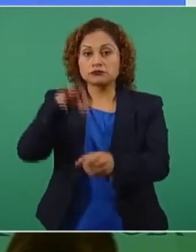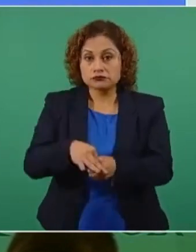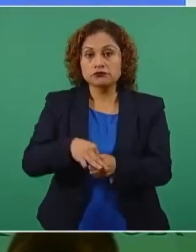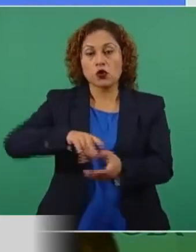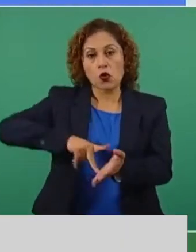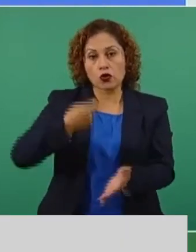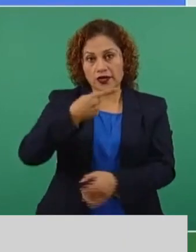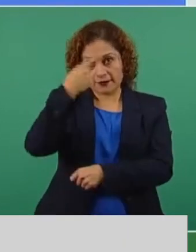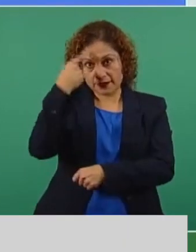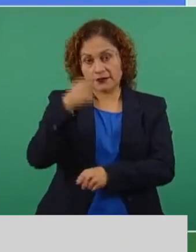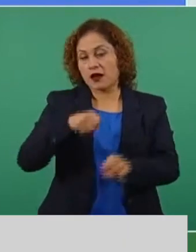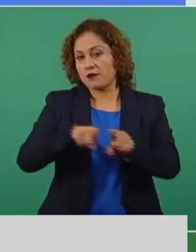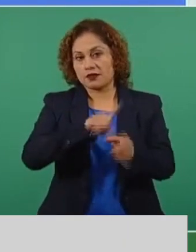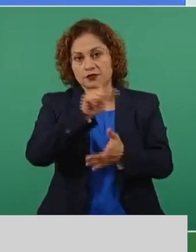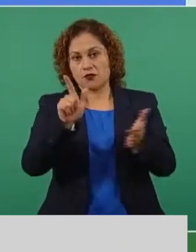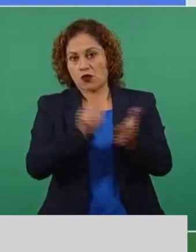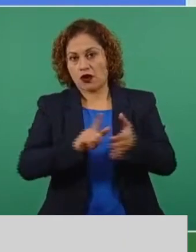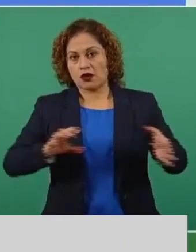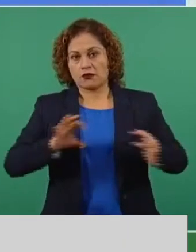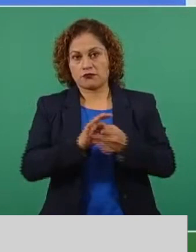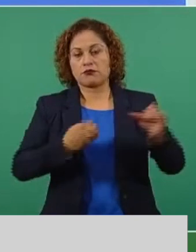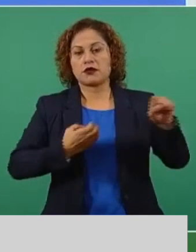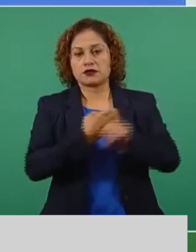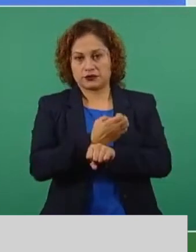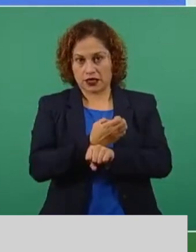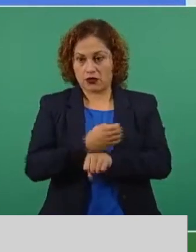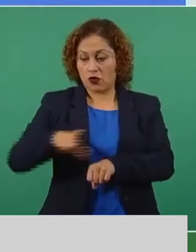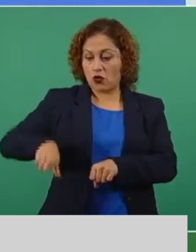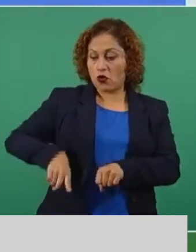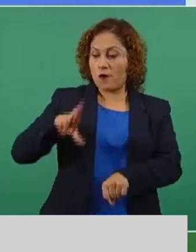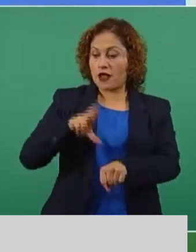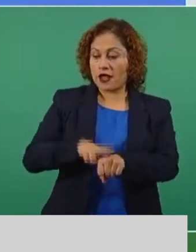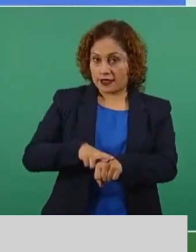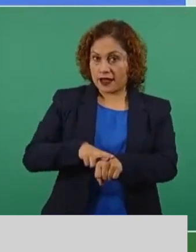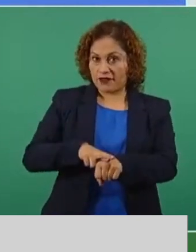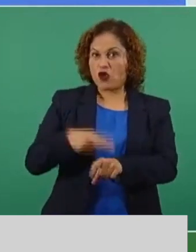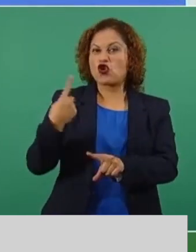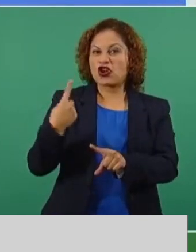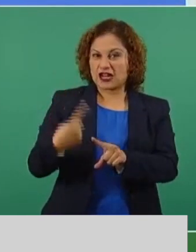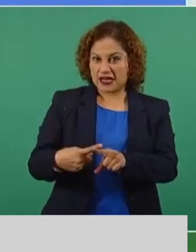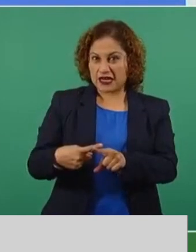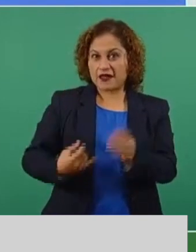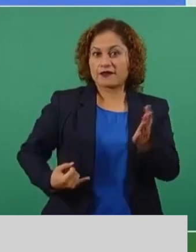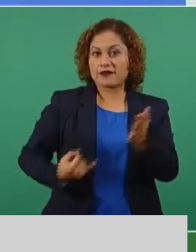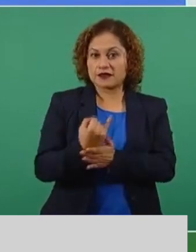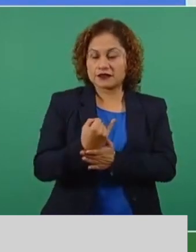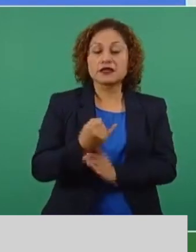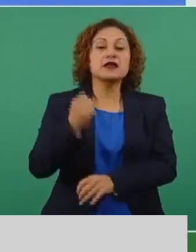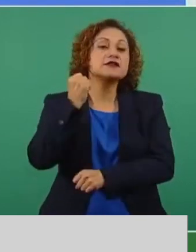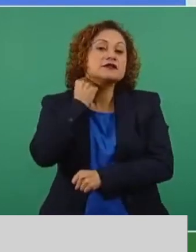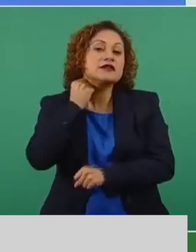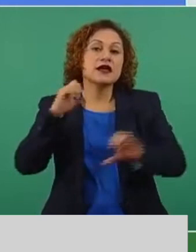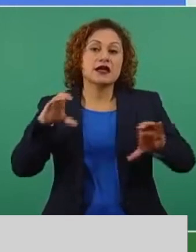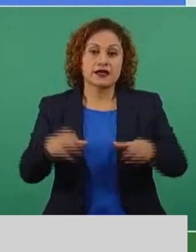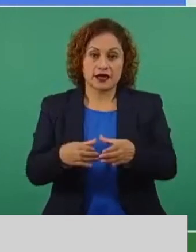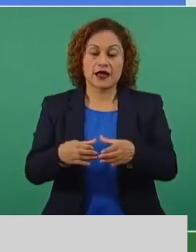demostrar que no había acusaciones en firma contra el exfuncionario. Ahora será lo mismo con el caso del mandatario estatal. En la conferencia de esta mañana se